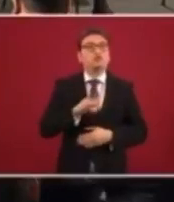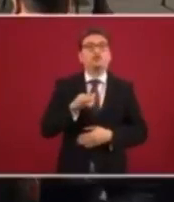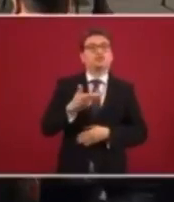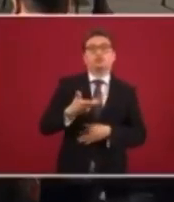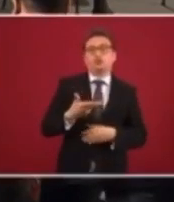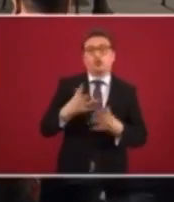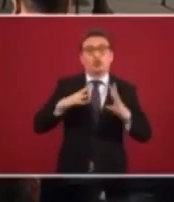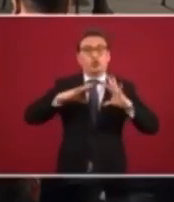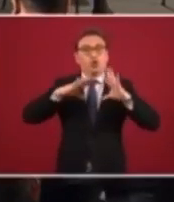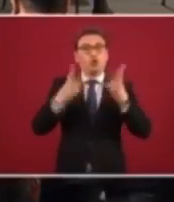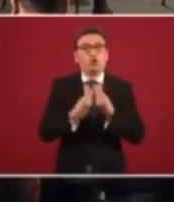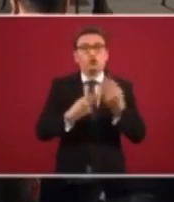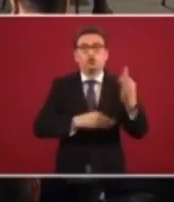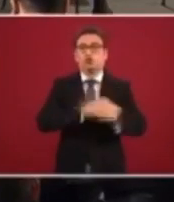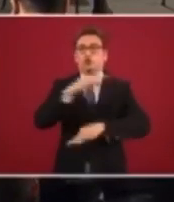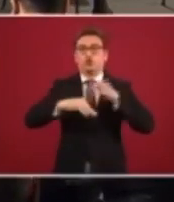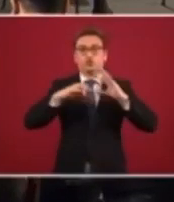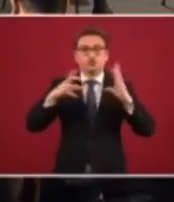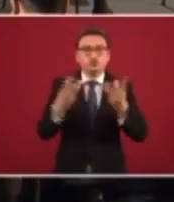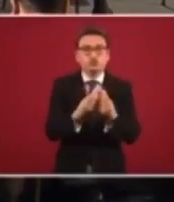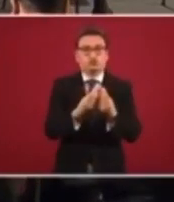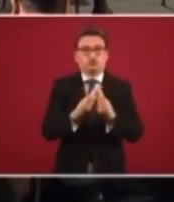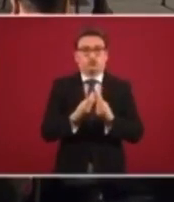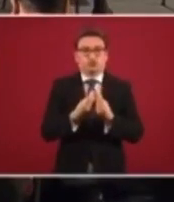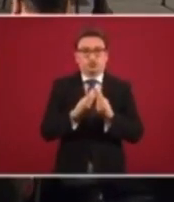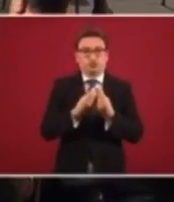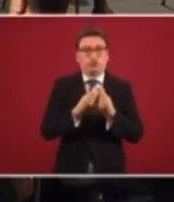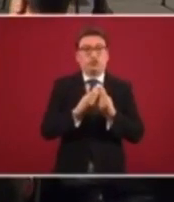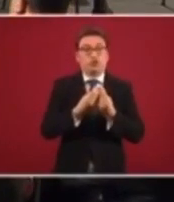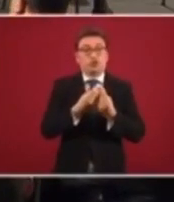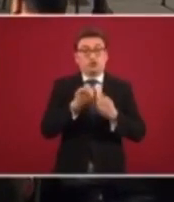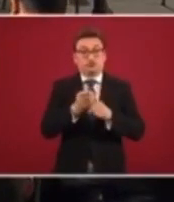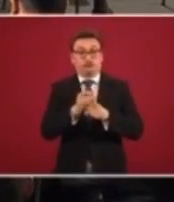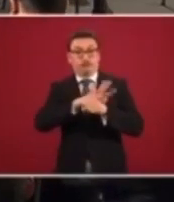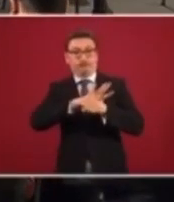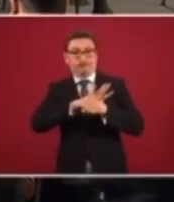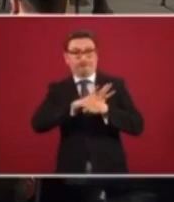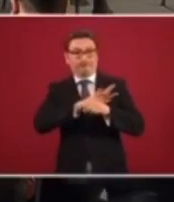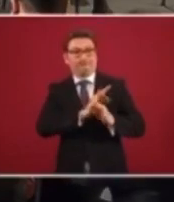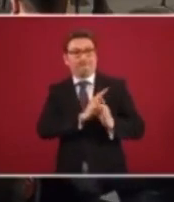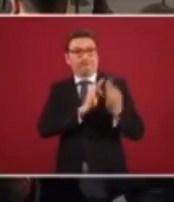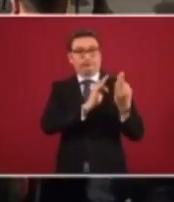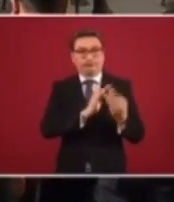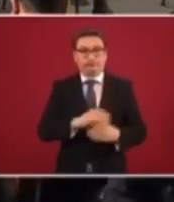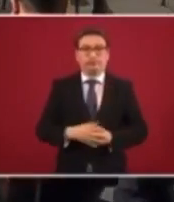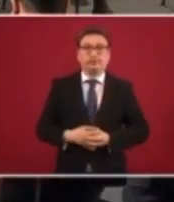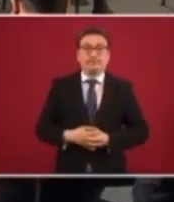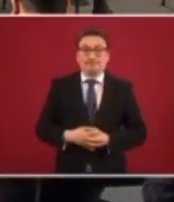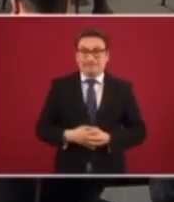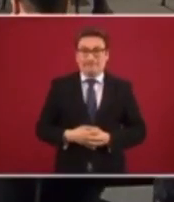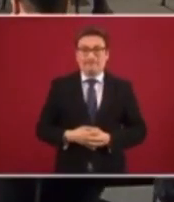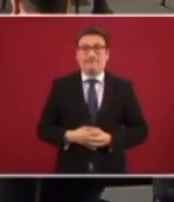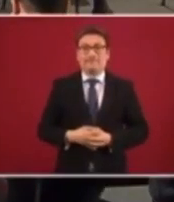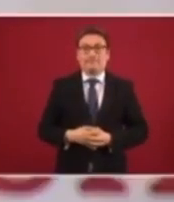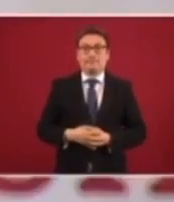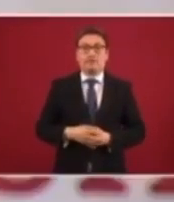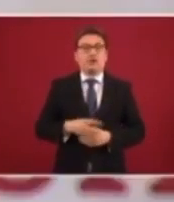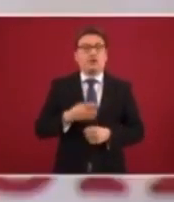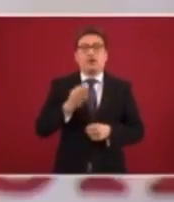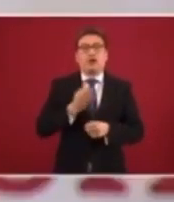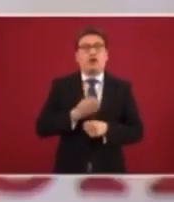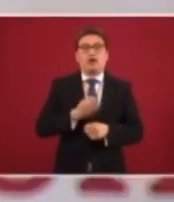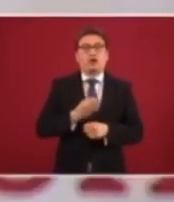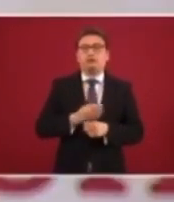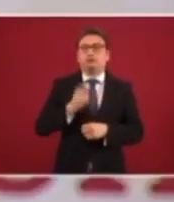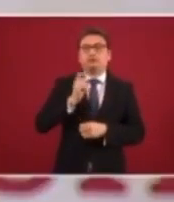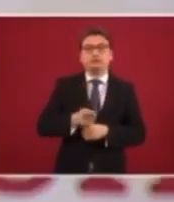Todos juntos contra el COVID-19. En este caso se trata del